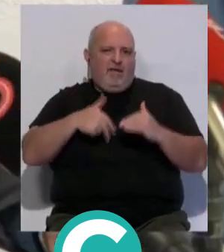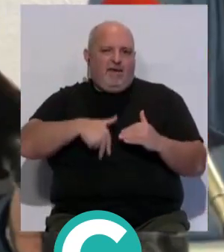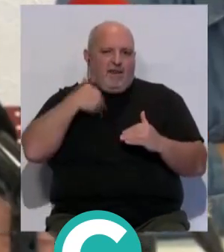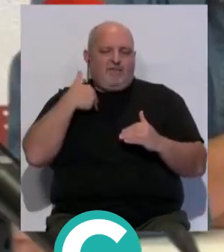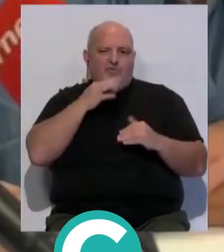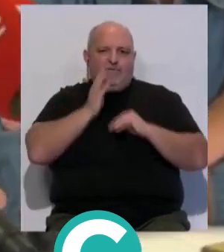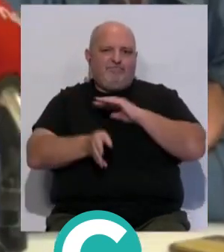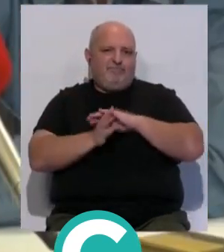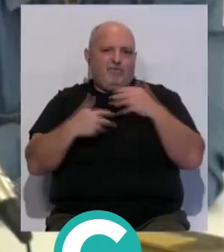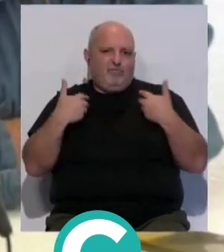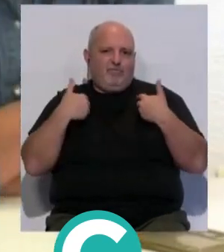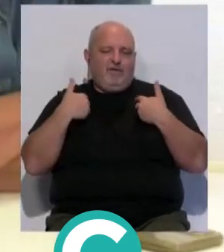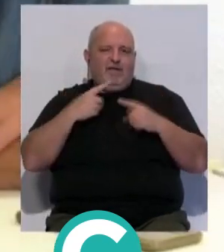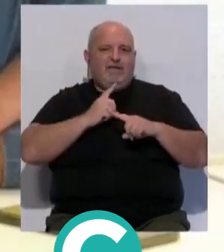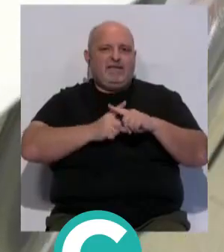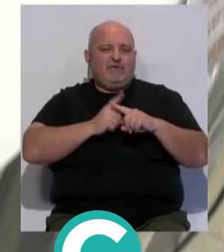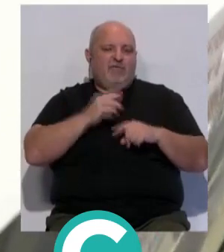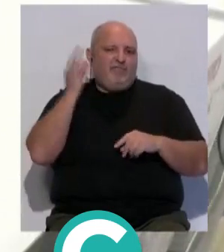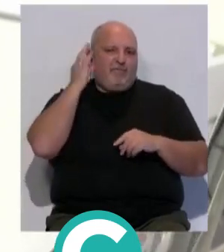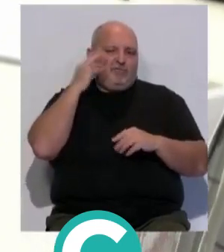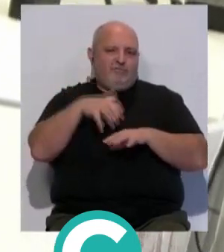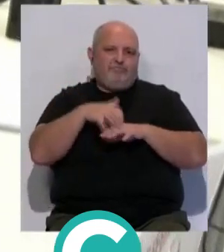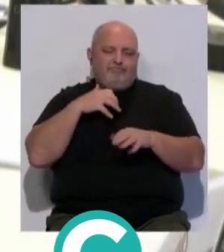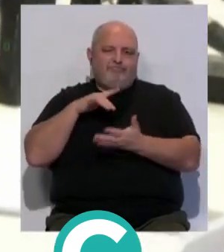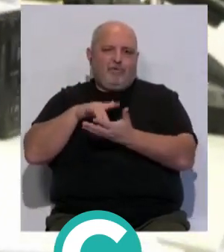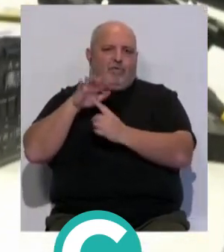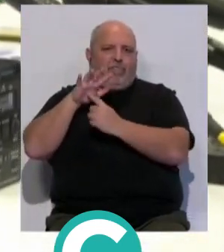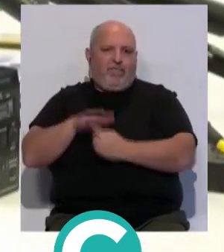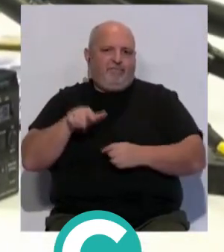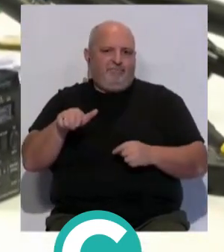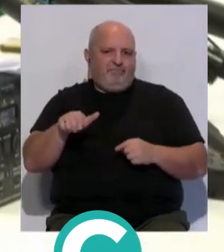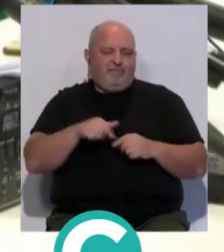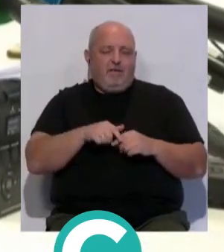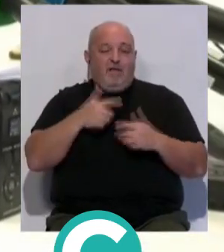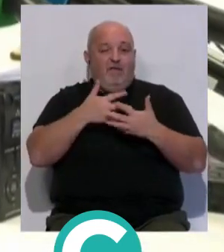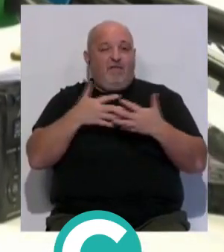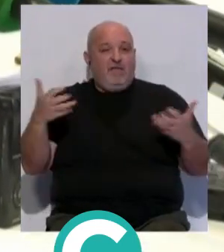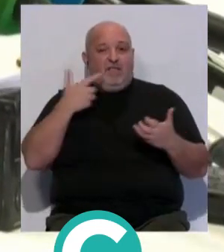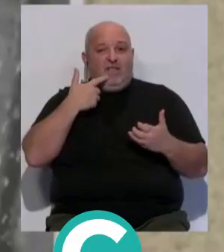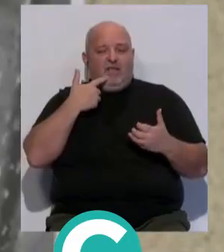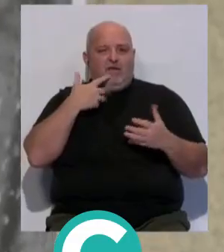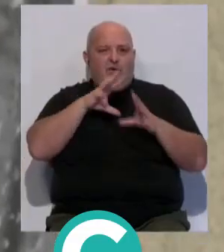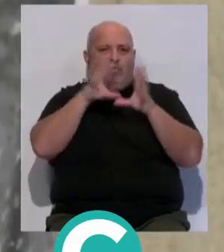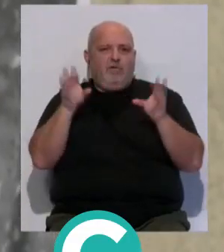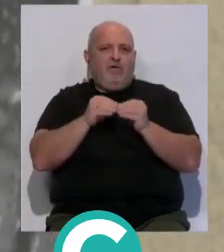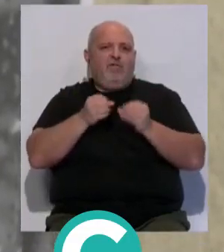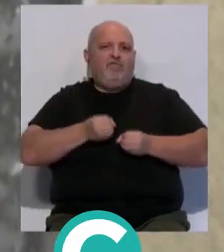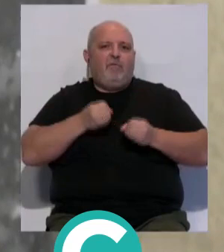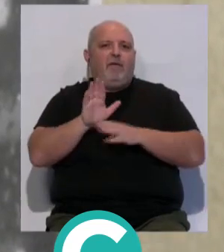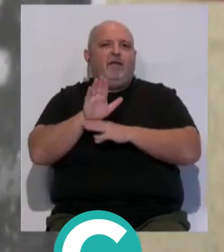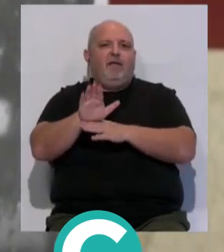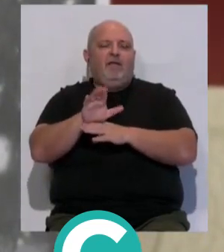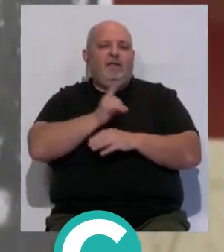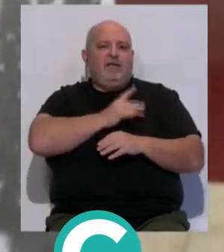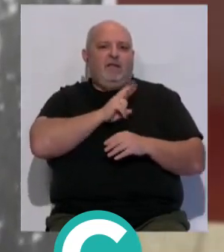que sigue sufriendo el sexo femenino en todos los ámbitos sociales. Esta frase podría ser la conclusión del informe presentado